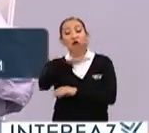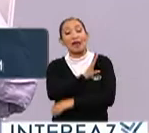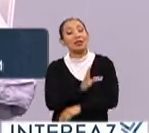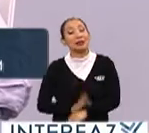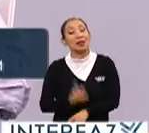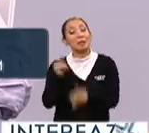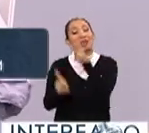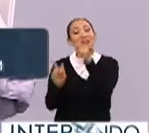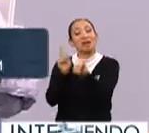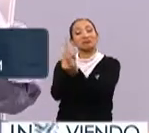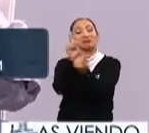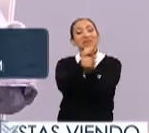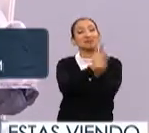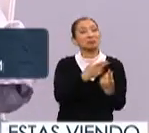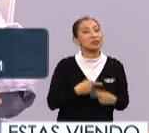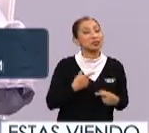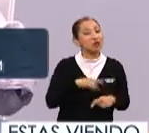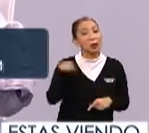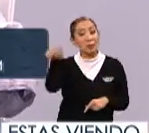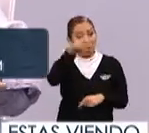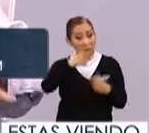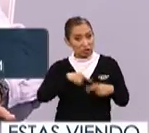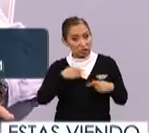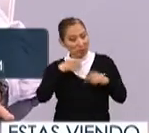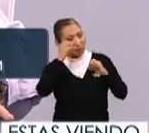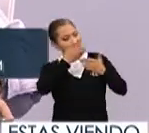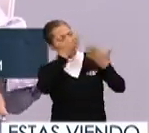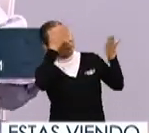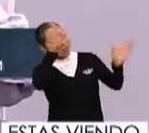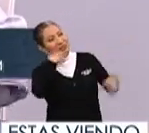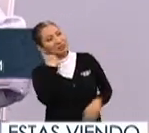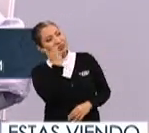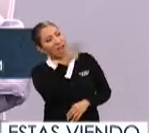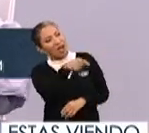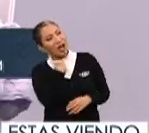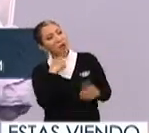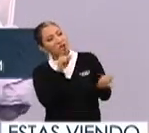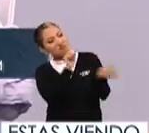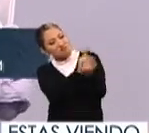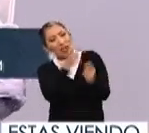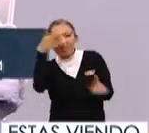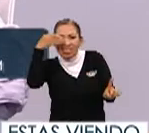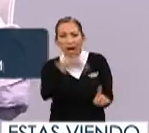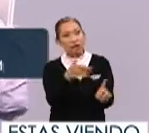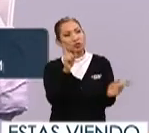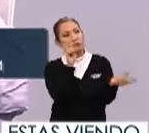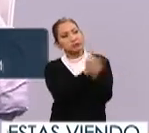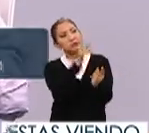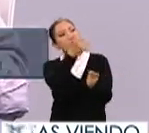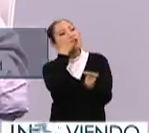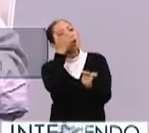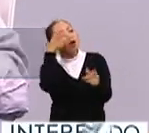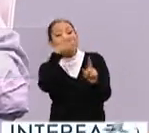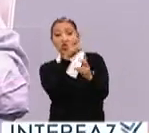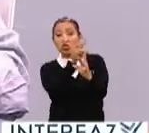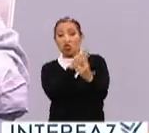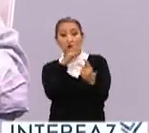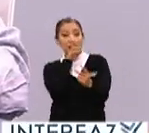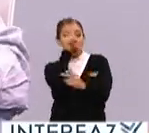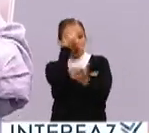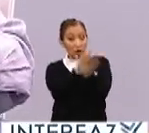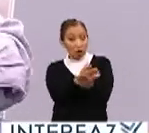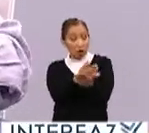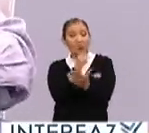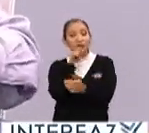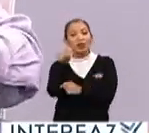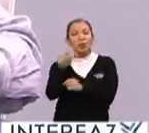candidatos dialogan con los ciudadanos, pero los ciudadanos están bien claros que lo que quieren. Quieren interactuar directamente, quieren centrarse no solo en el resultado,